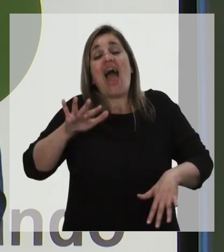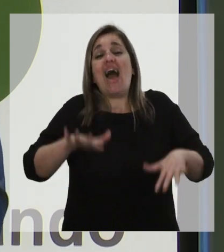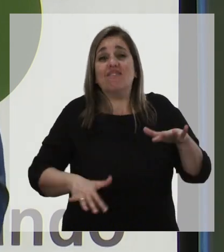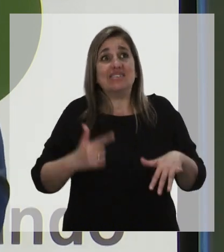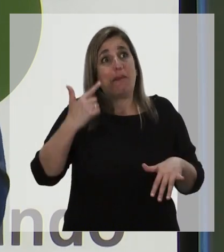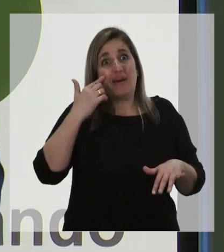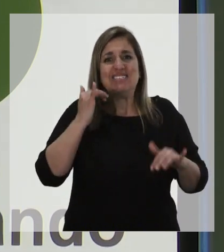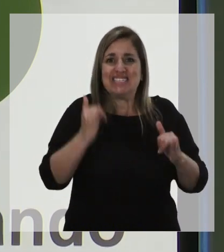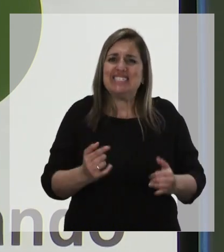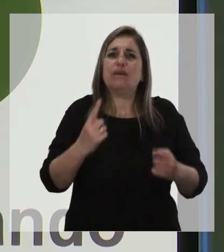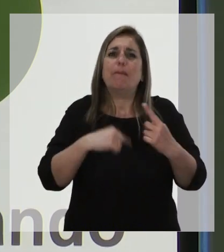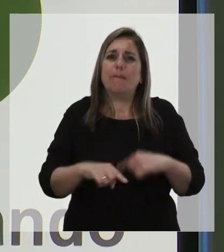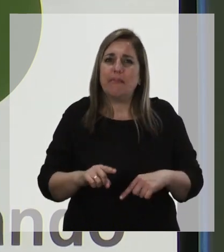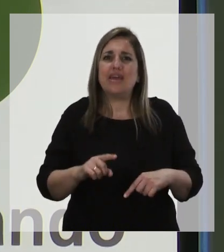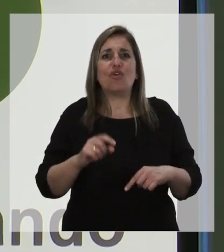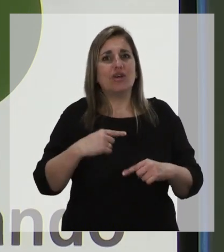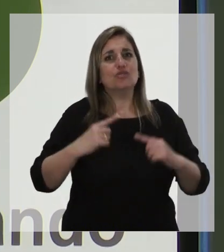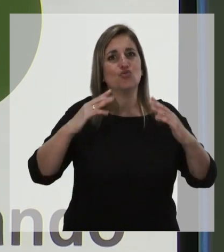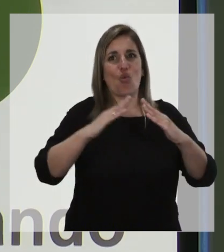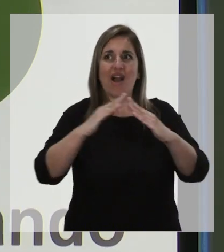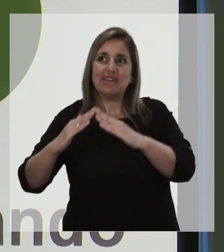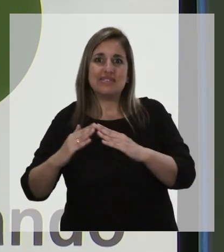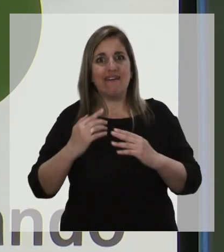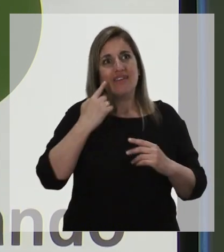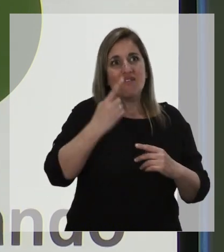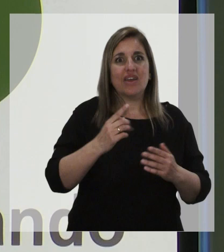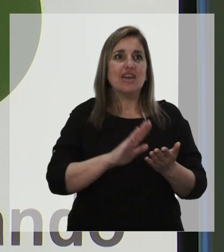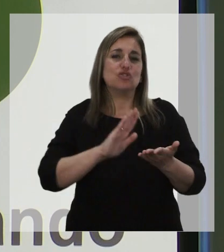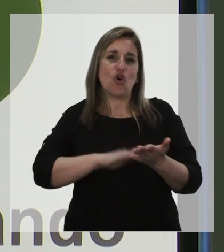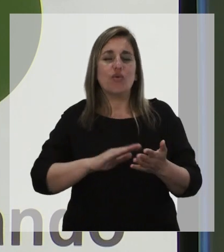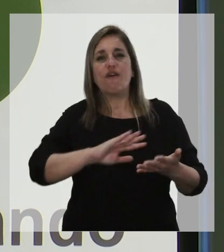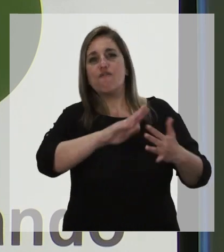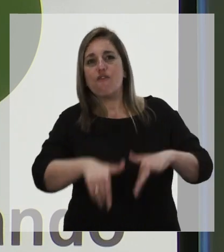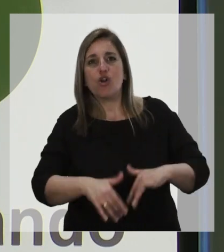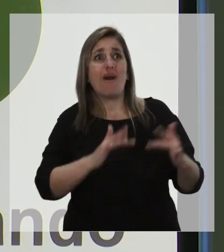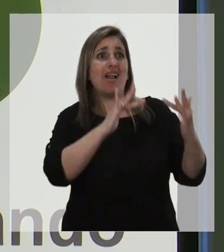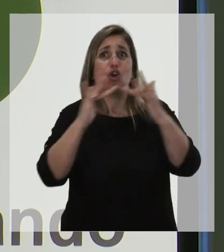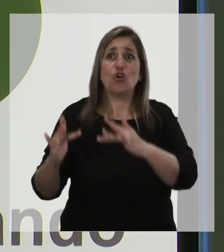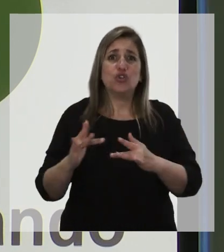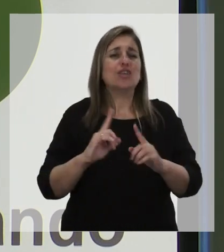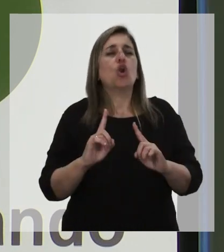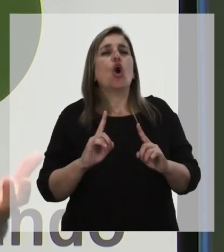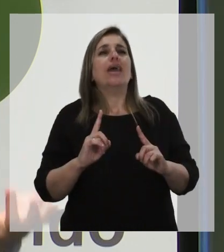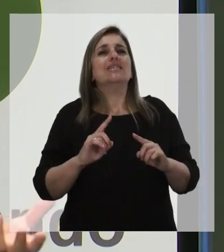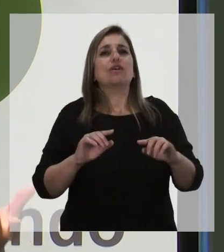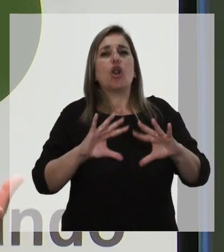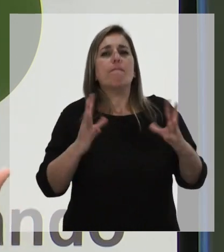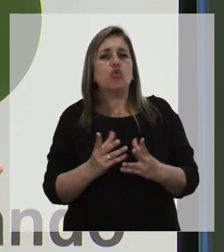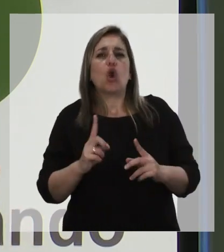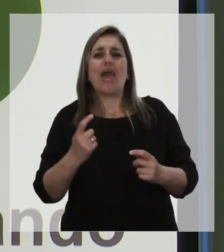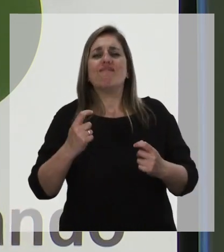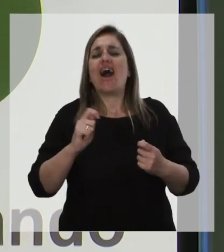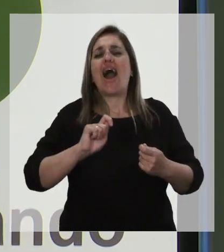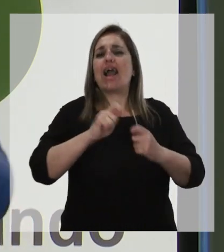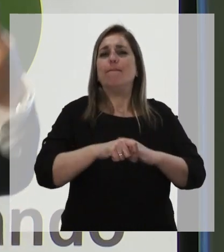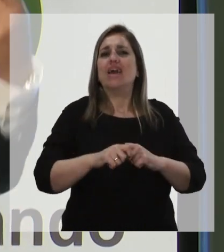aquello que a veces parece estar tan cerca, pero el que está emprendiendo en su casa lo ve tan lejos y es un salto cualitativo que no le va a cambiar el negocio.